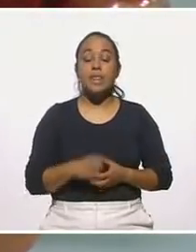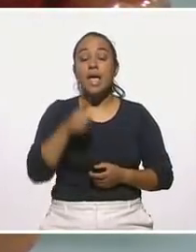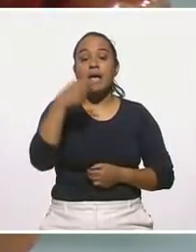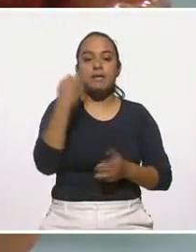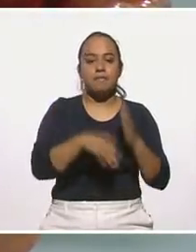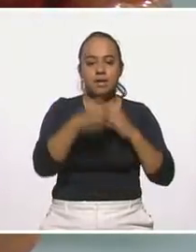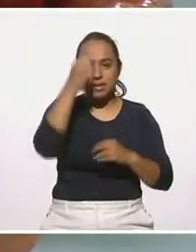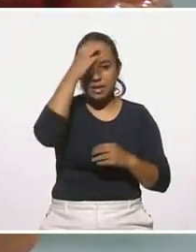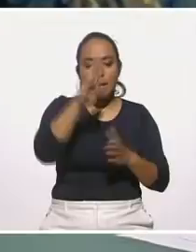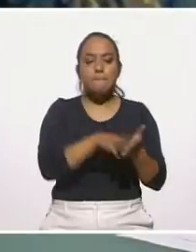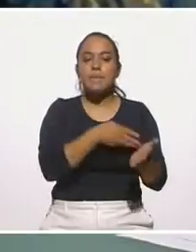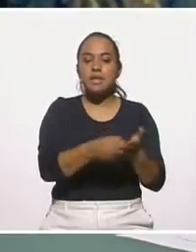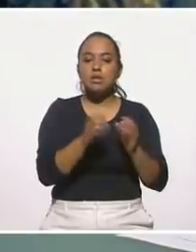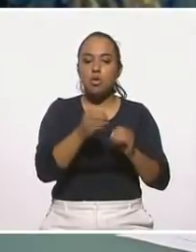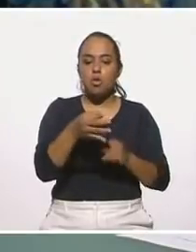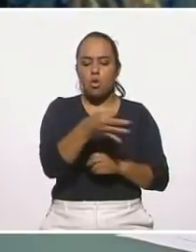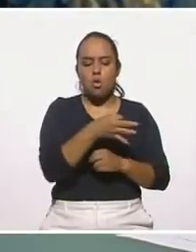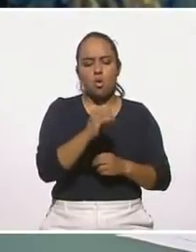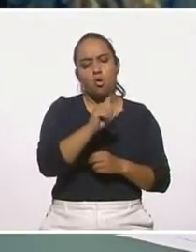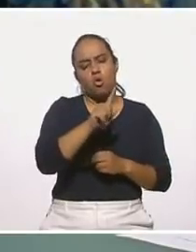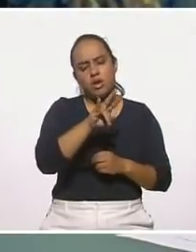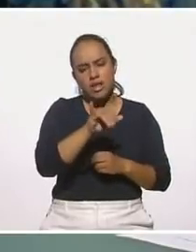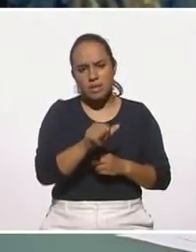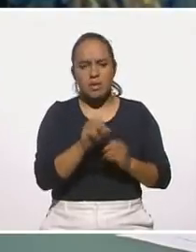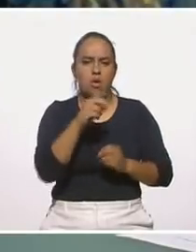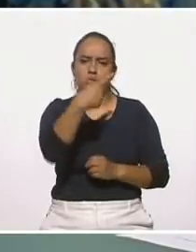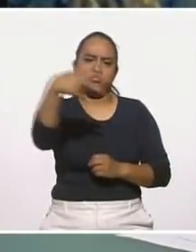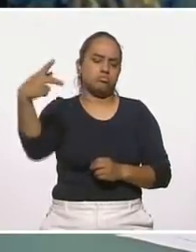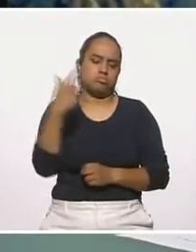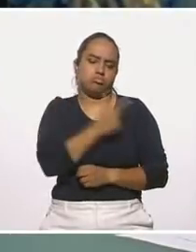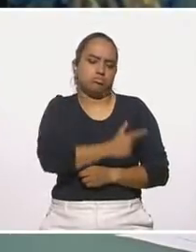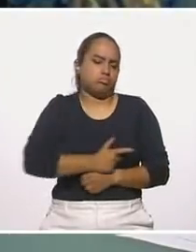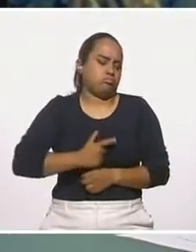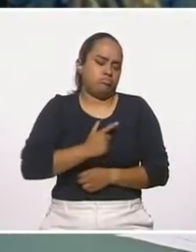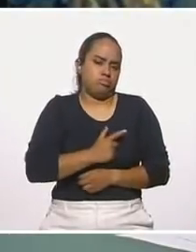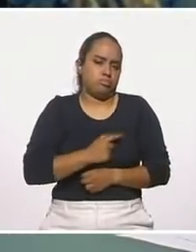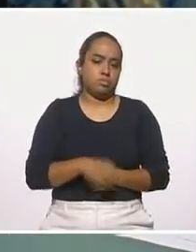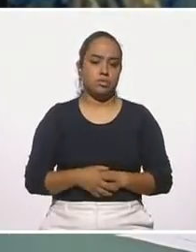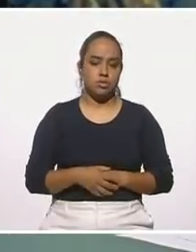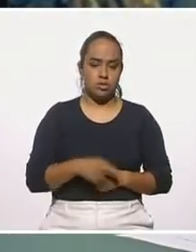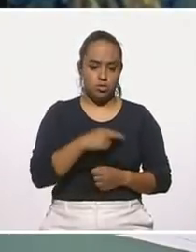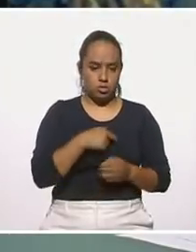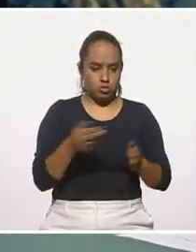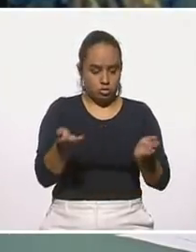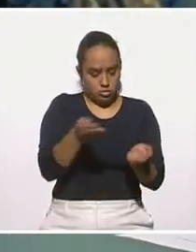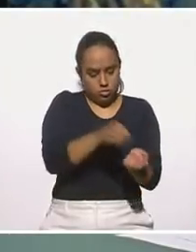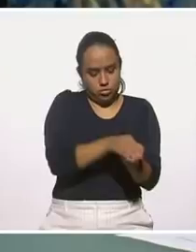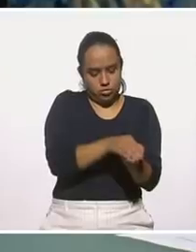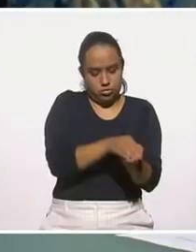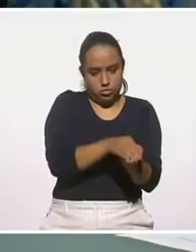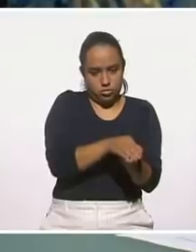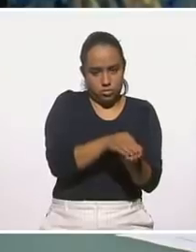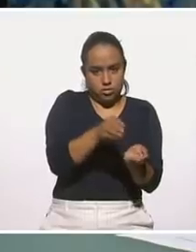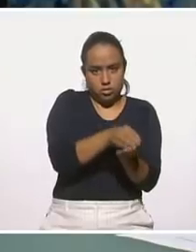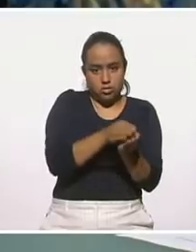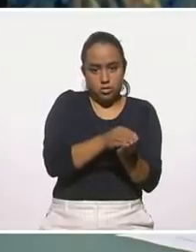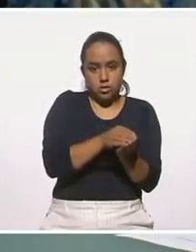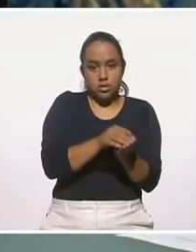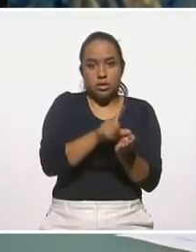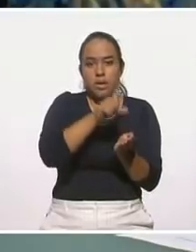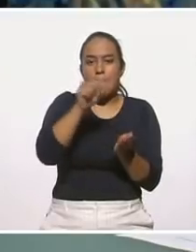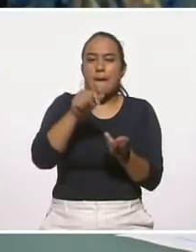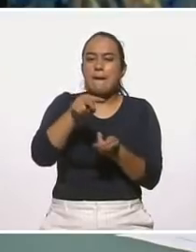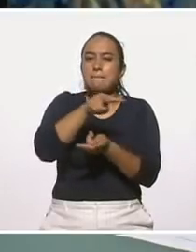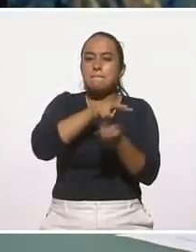ponerle mantequilla o aceite, aceite de oliva o del que tengan ustedes en casa. Los envolvemos y los ponemos en una